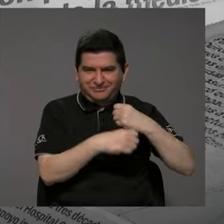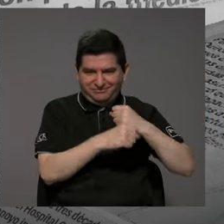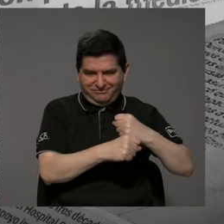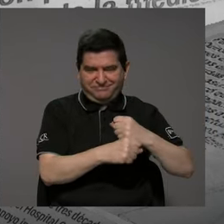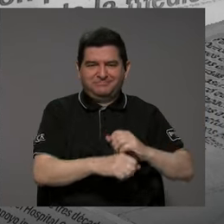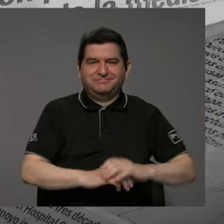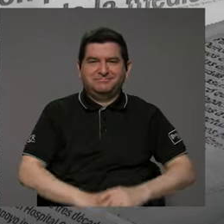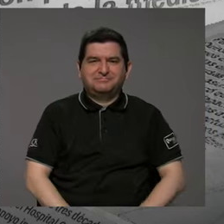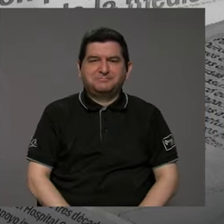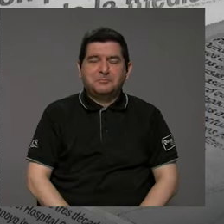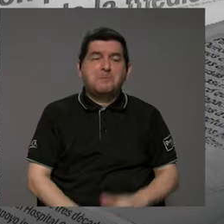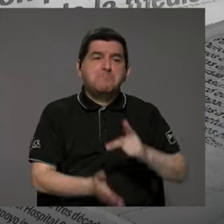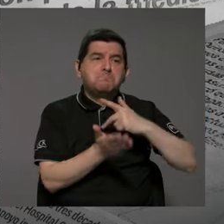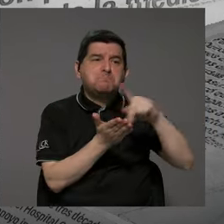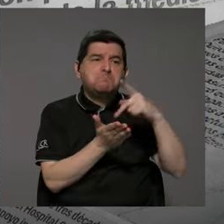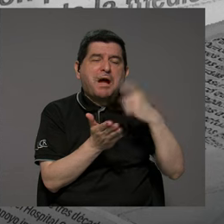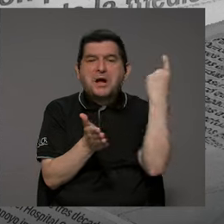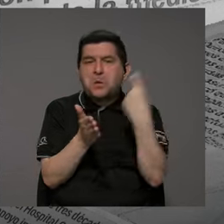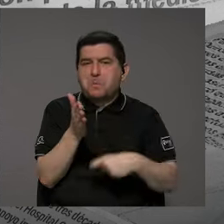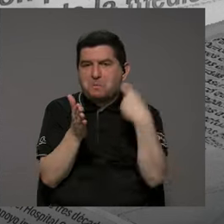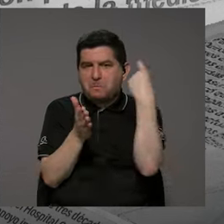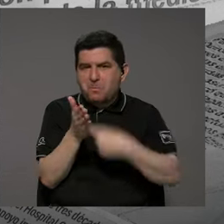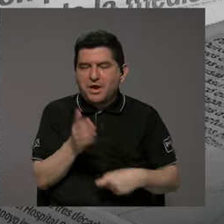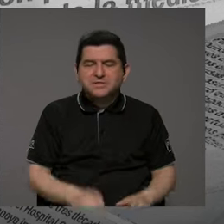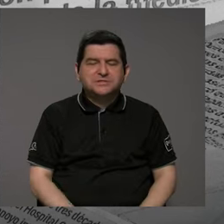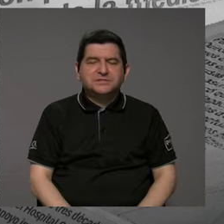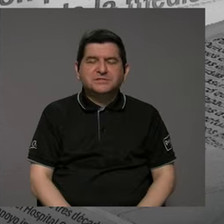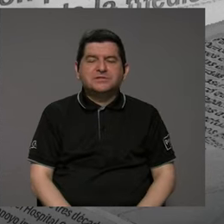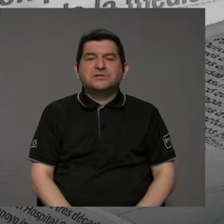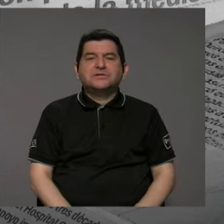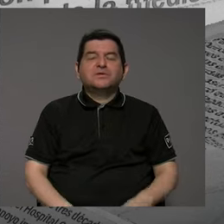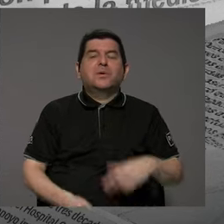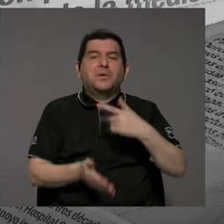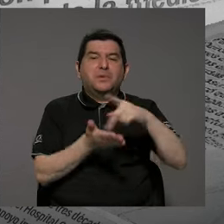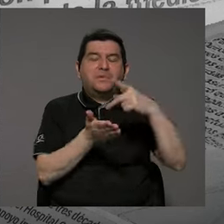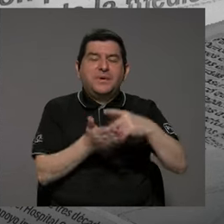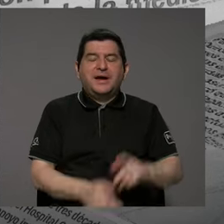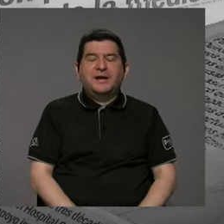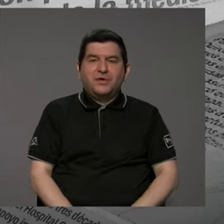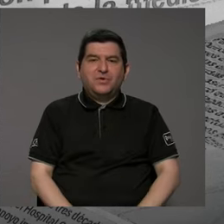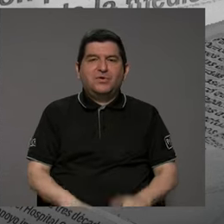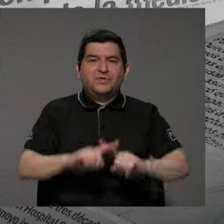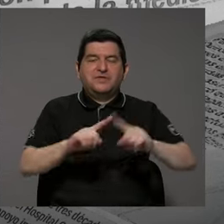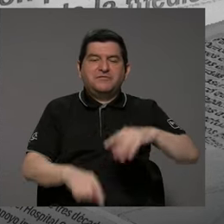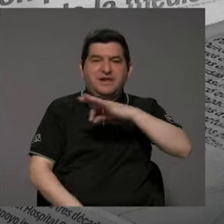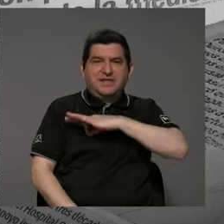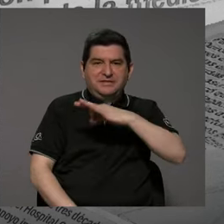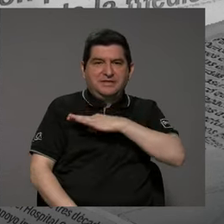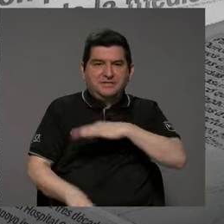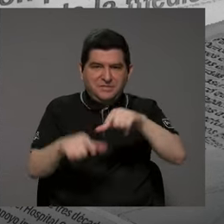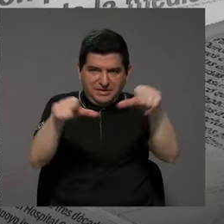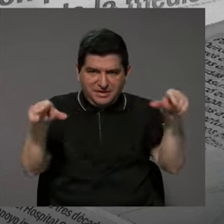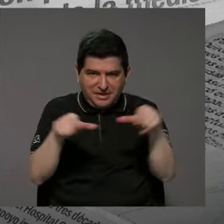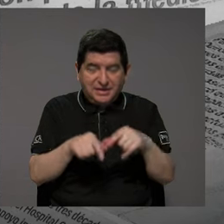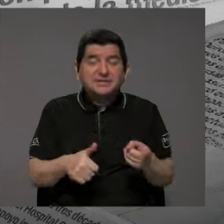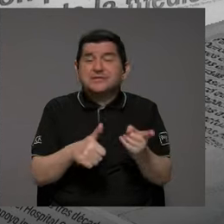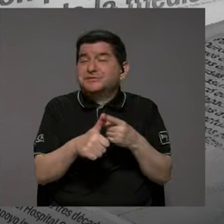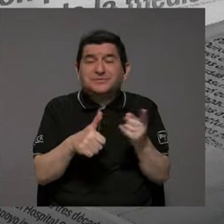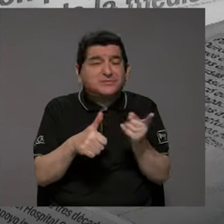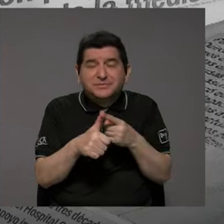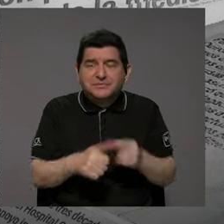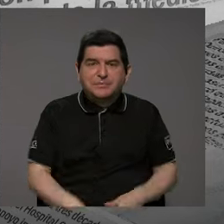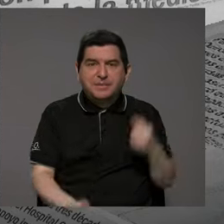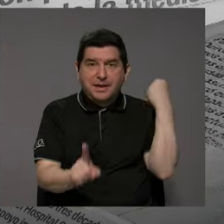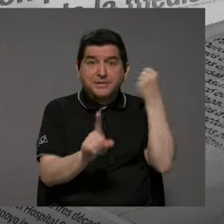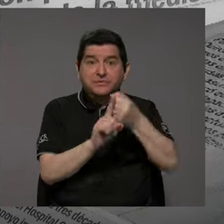al gobierno local, pago de impuestos, pago de bienes inmuebles. Este tipo de servicios son los primeros en digitalizarse porque